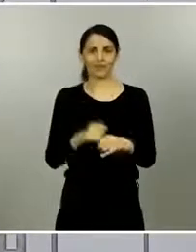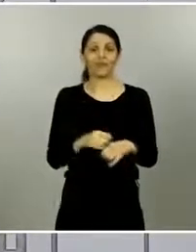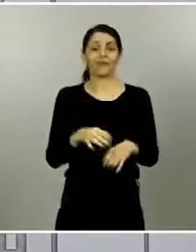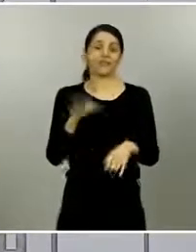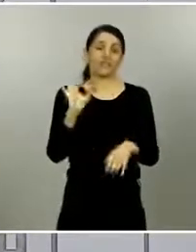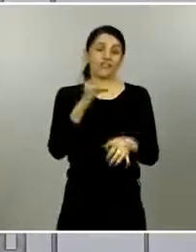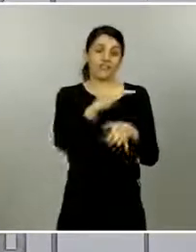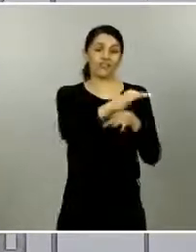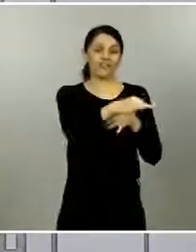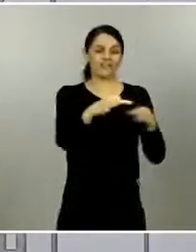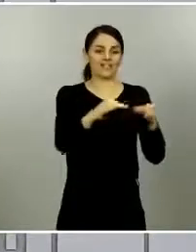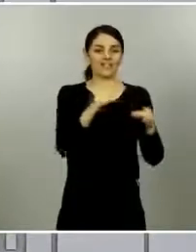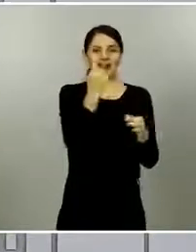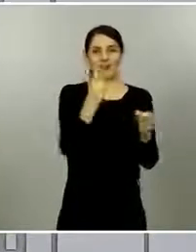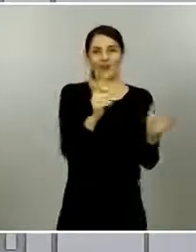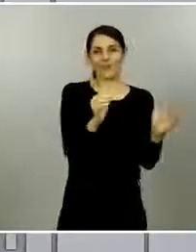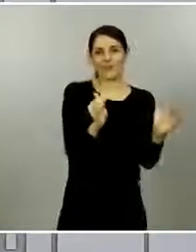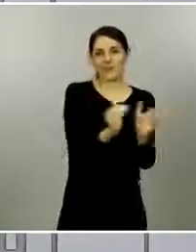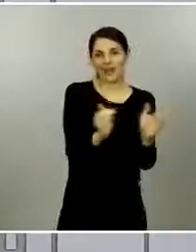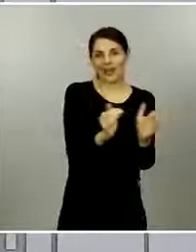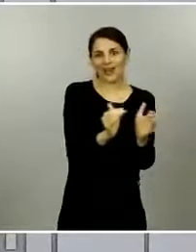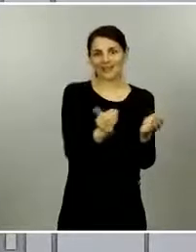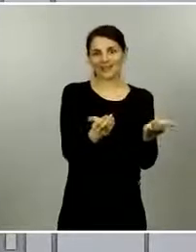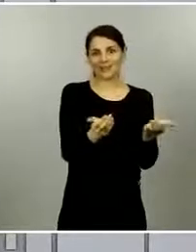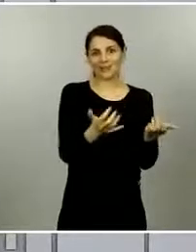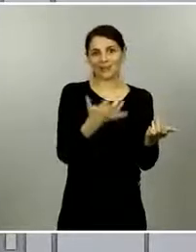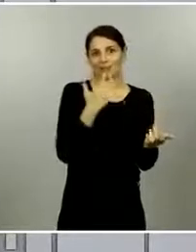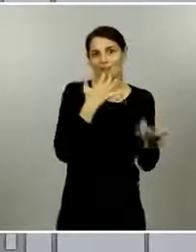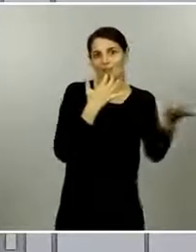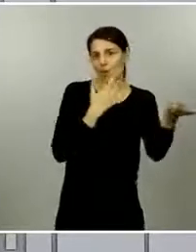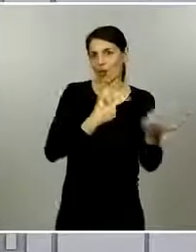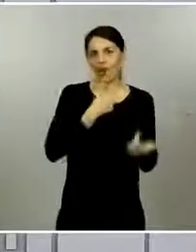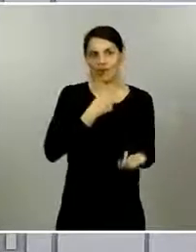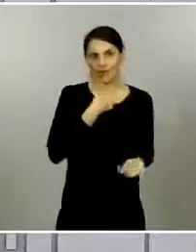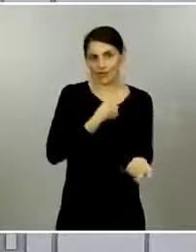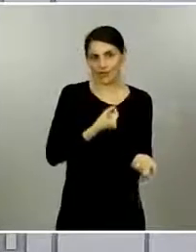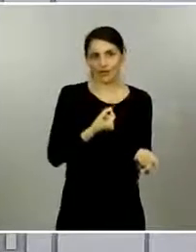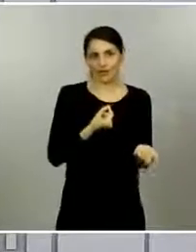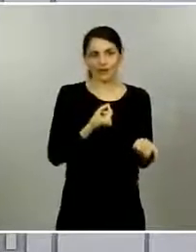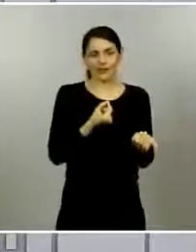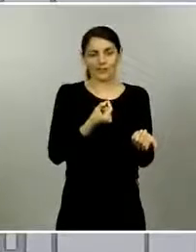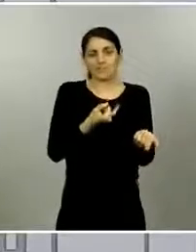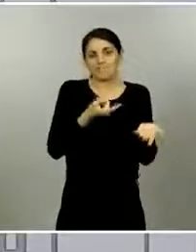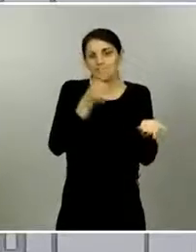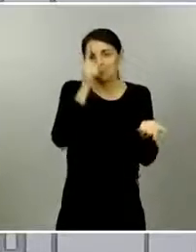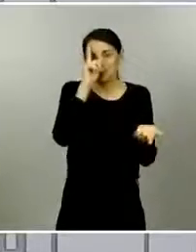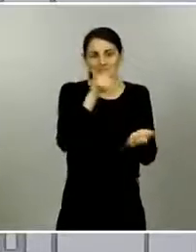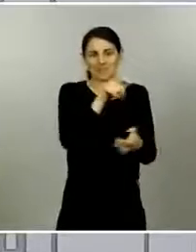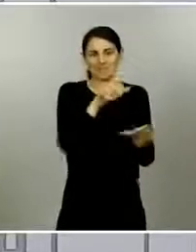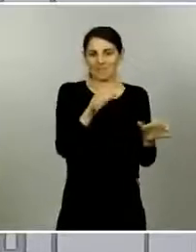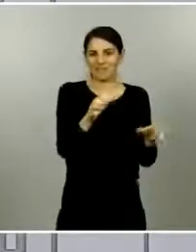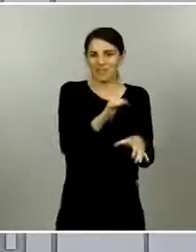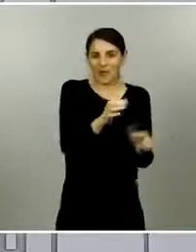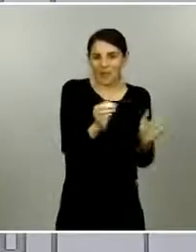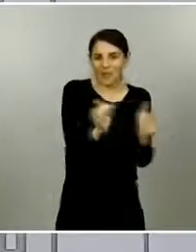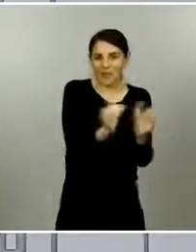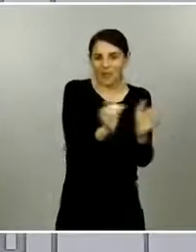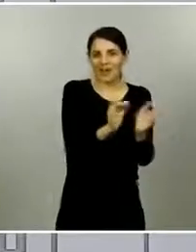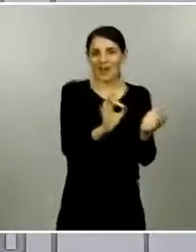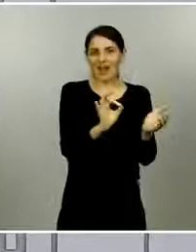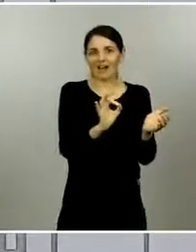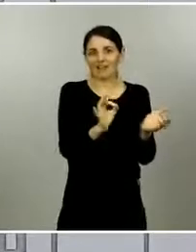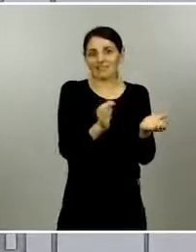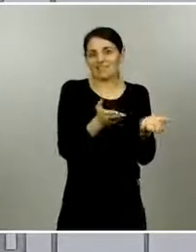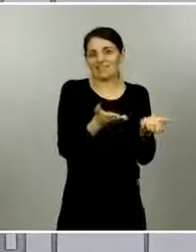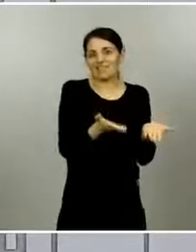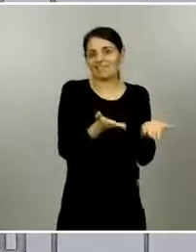hay islas que son muy pequeñitas ahora pienso por ejemplo en la Graciosa no sé si para una isla con una población tan reducida